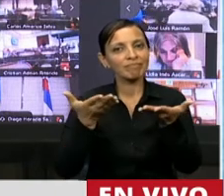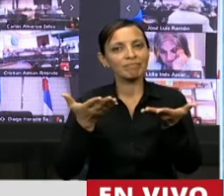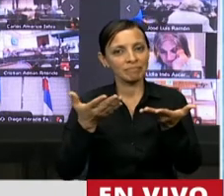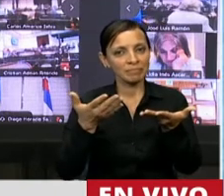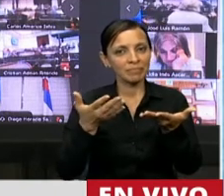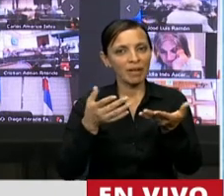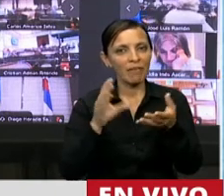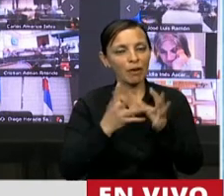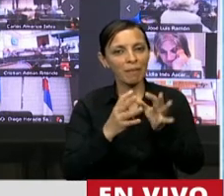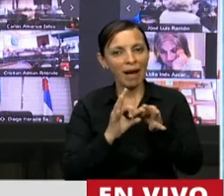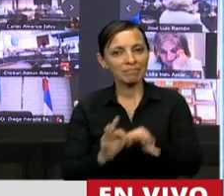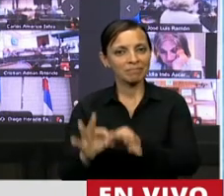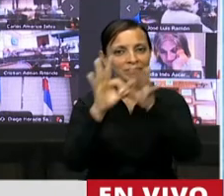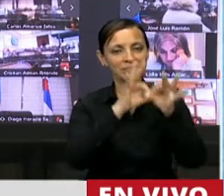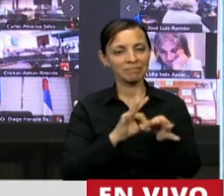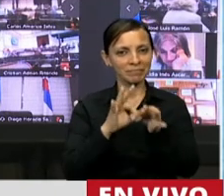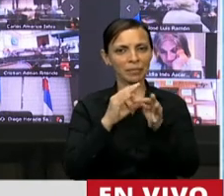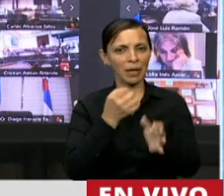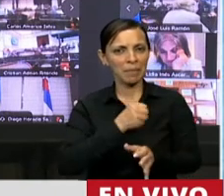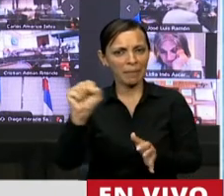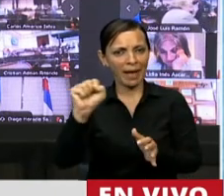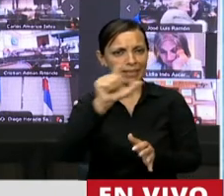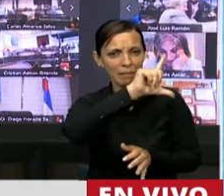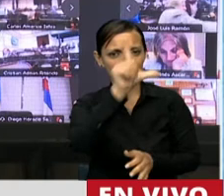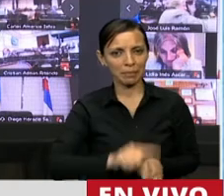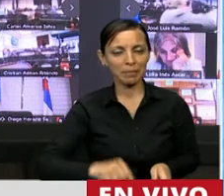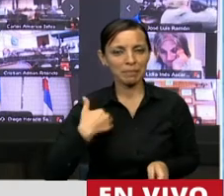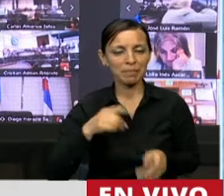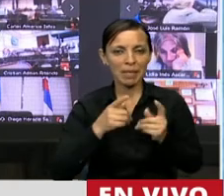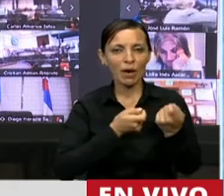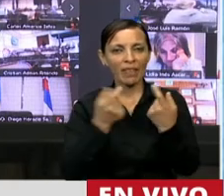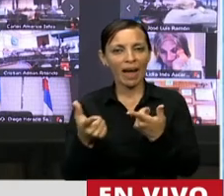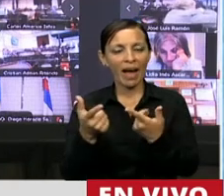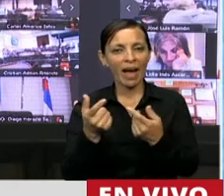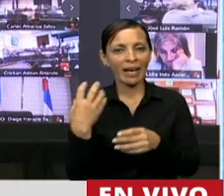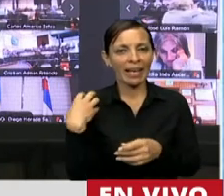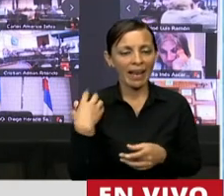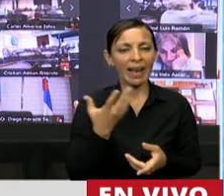federal y de patria grande de nuestro general Martín Miguel de Güemes